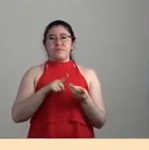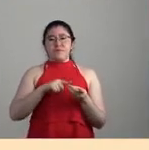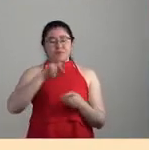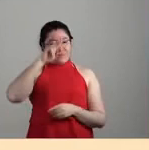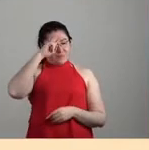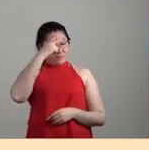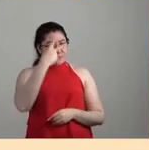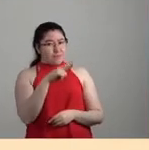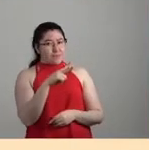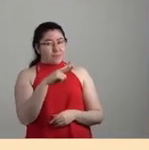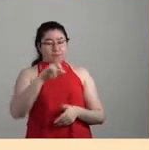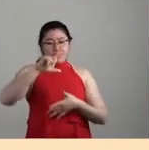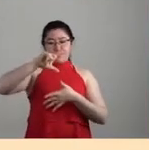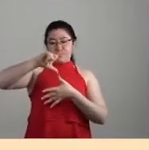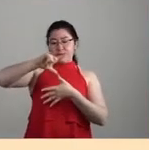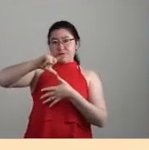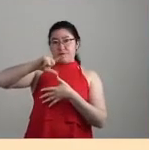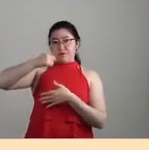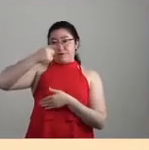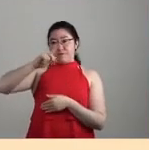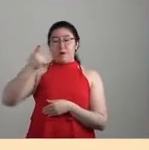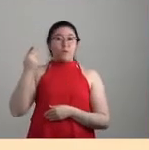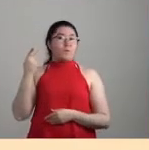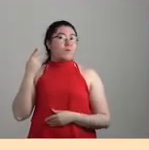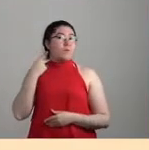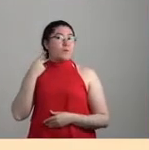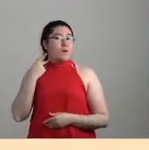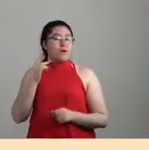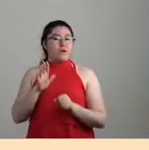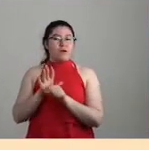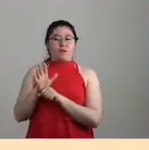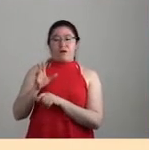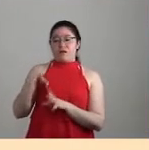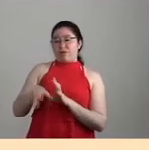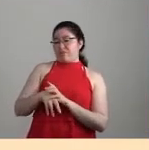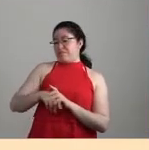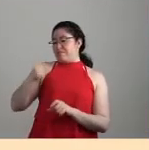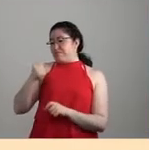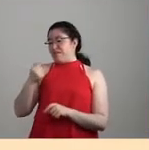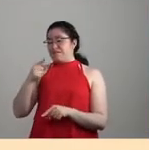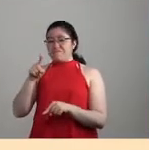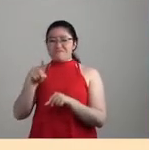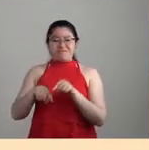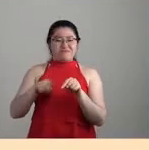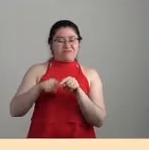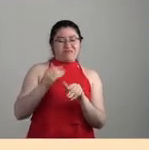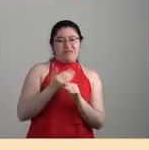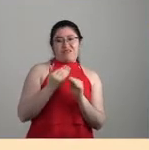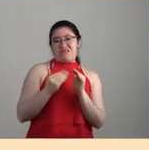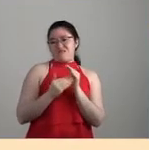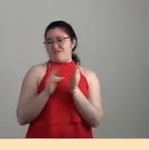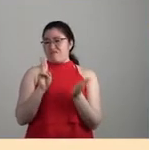Latina, frente al conjunto de políticas de despojo, de explotación, de extracción de valor